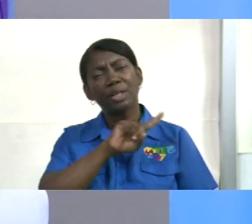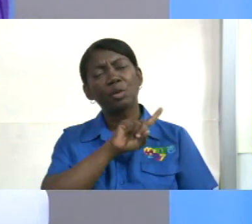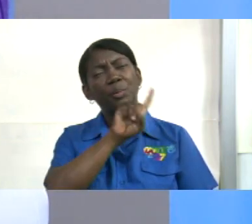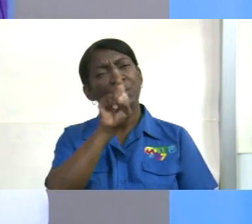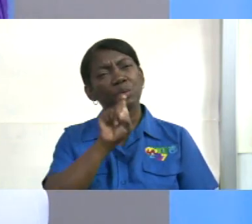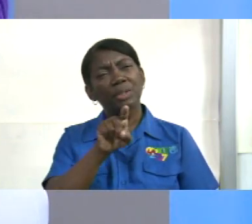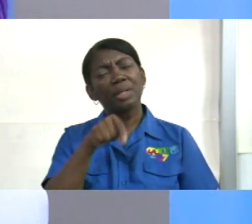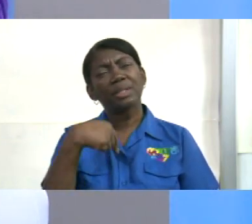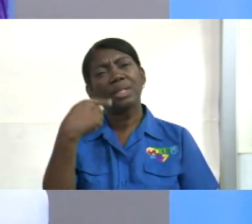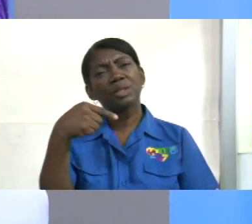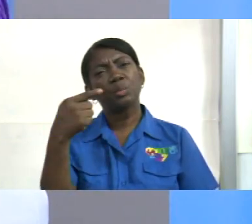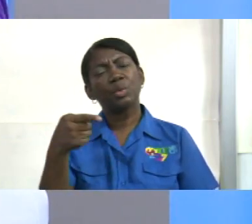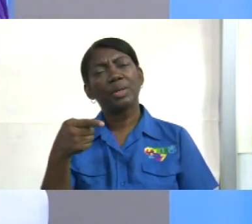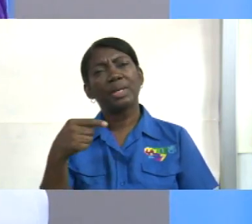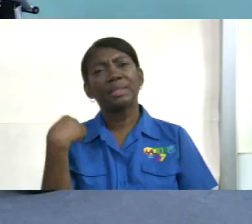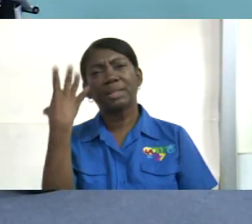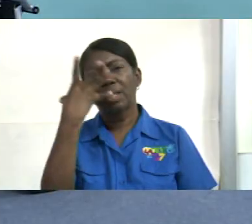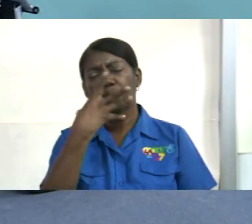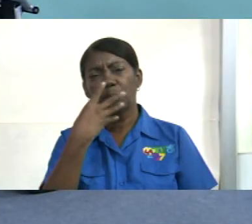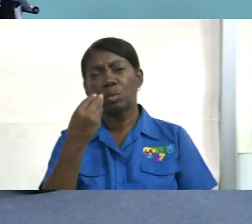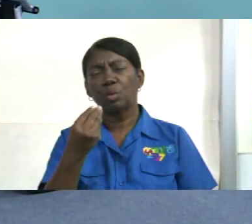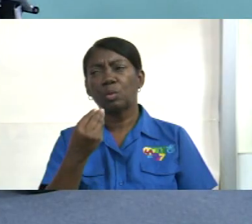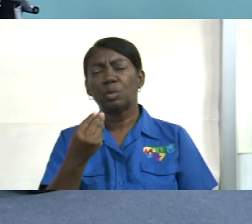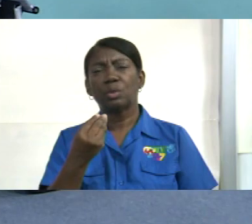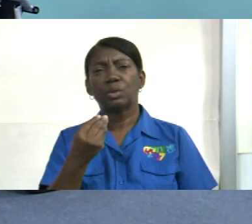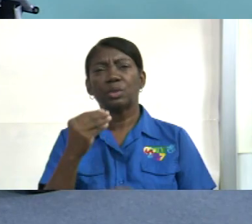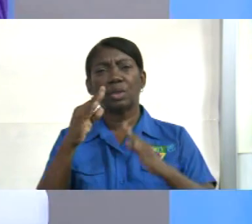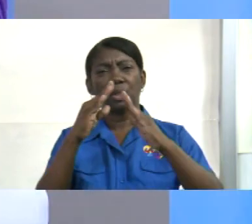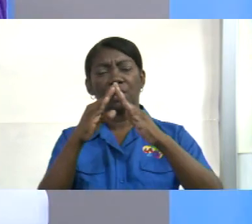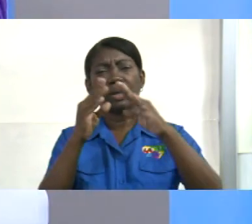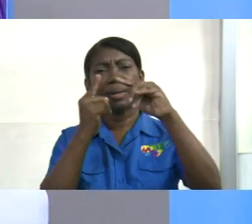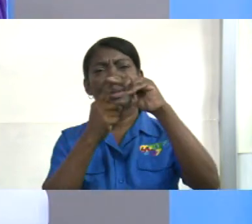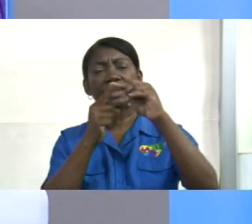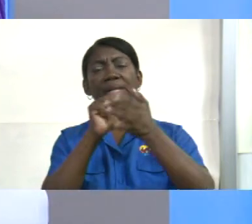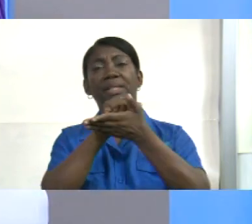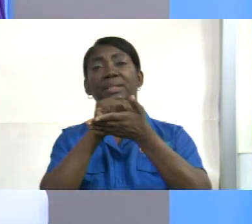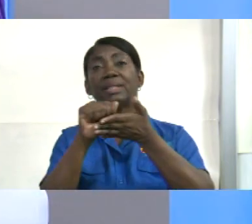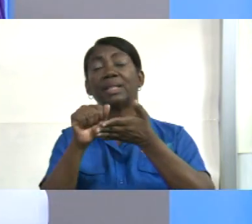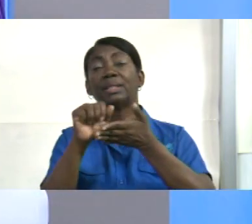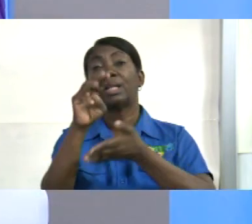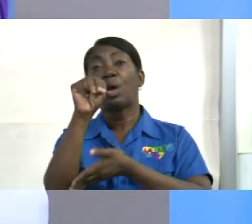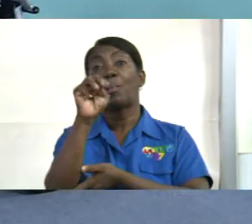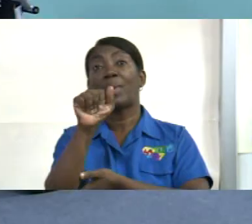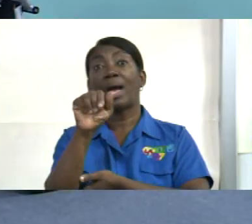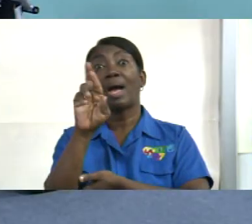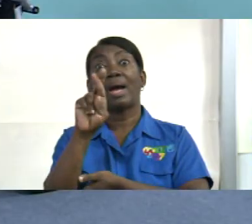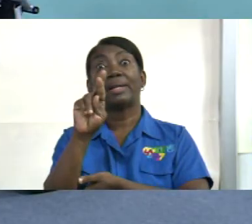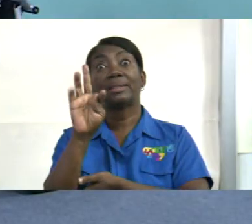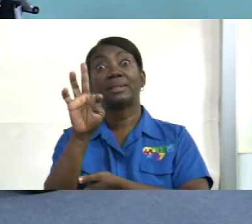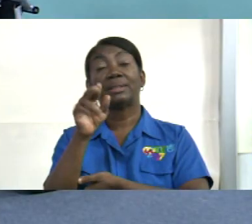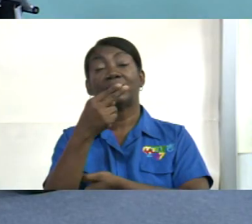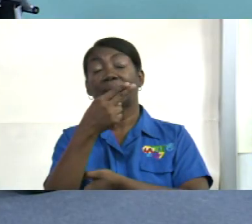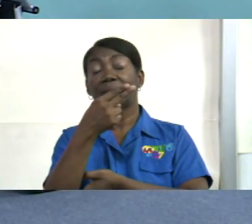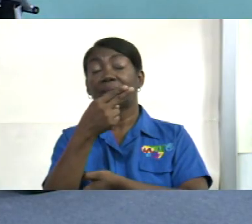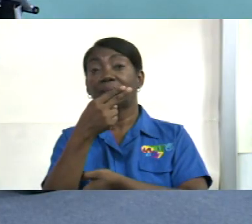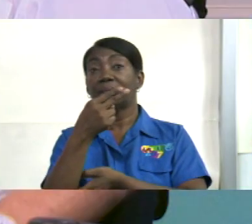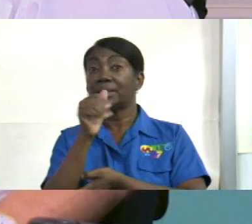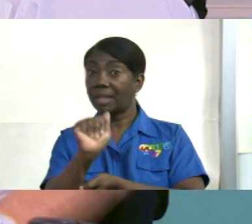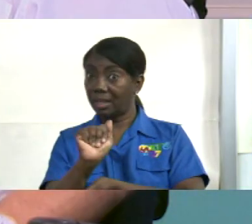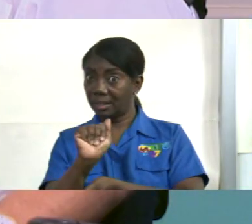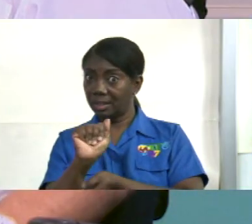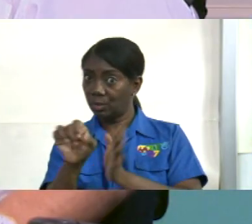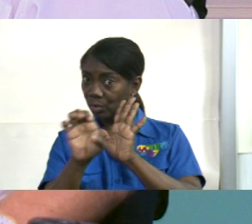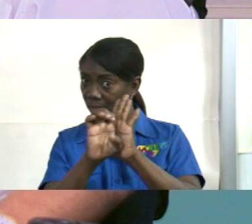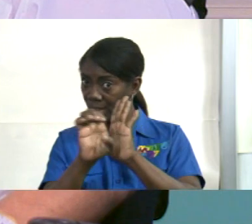acerca de ese hermoso templo de Santa Marta que es totalmente accesible un ejemplo y